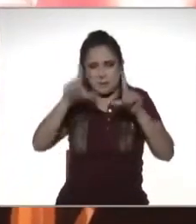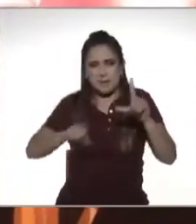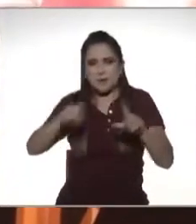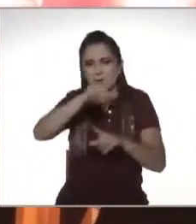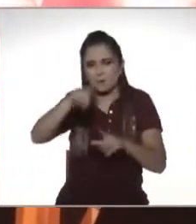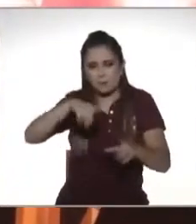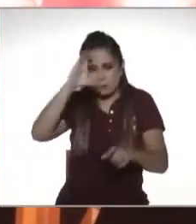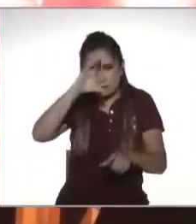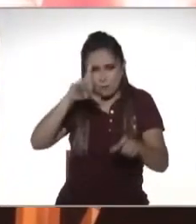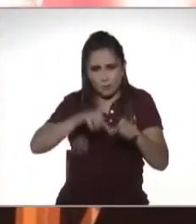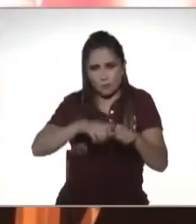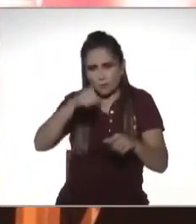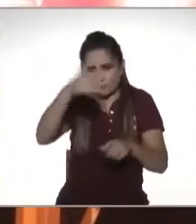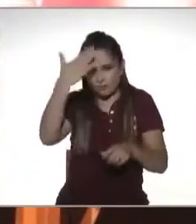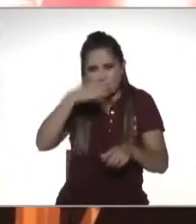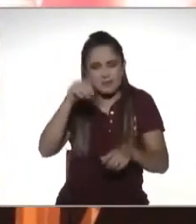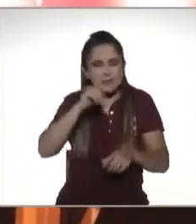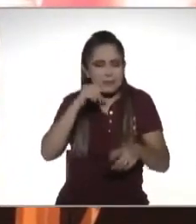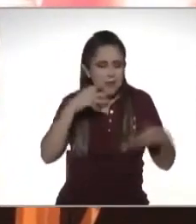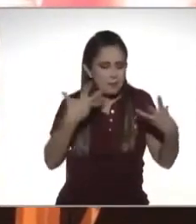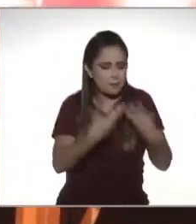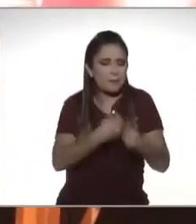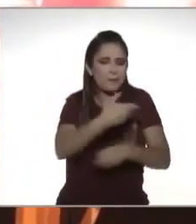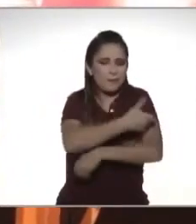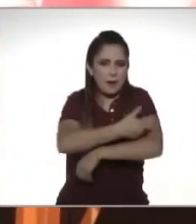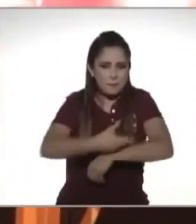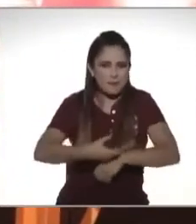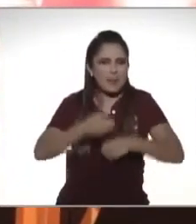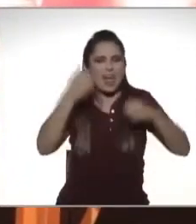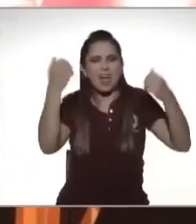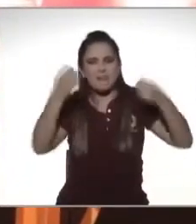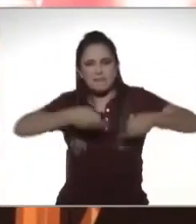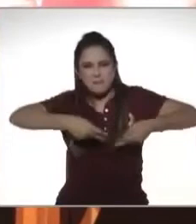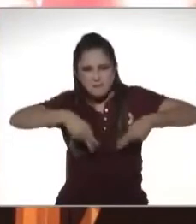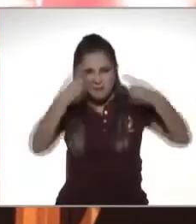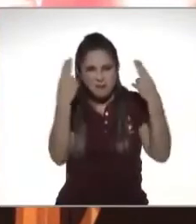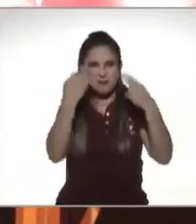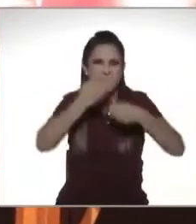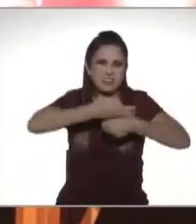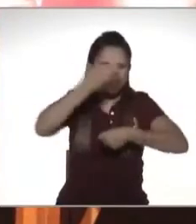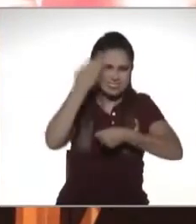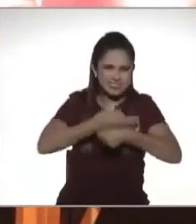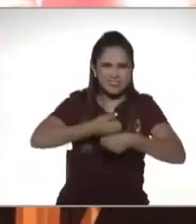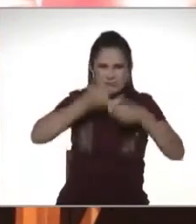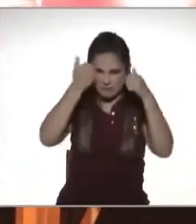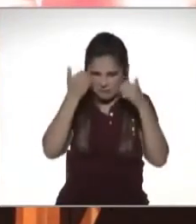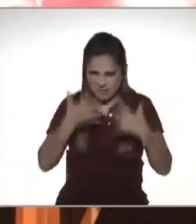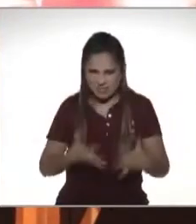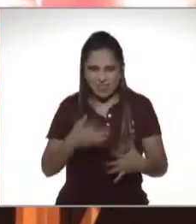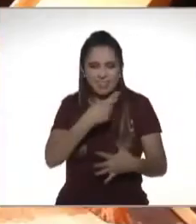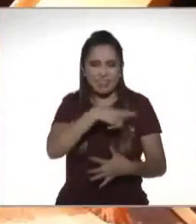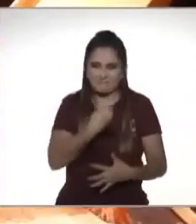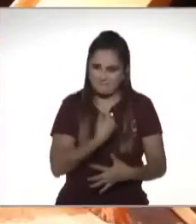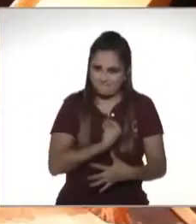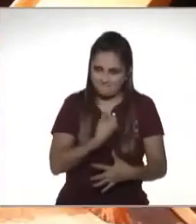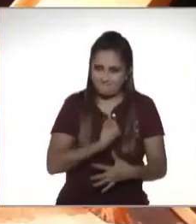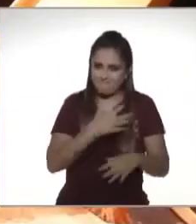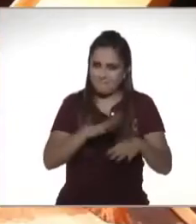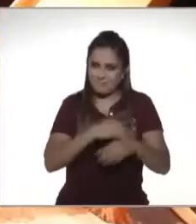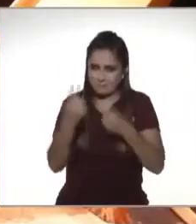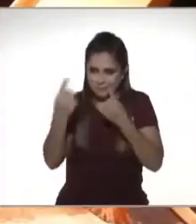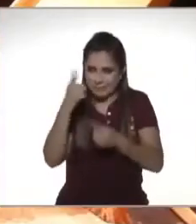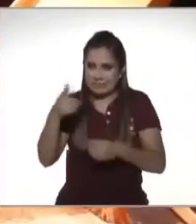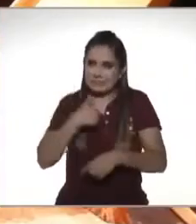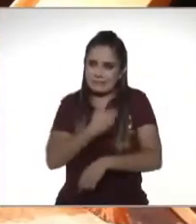que entre familia a veces nos hacemos cosas pesadas o ¿sabes? tenemos que aguantar porque somos familiares ¿no?